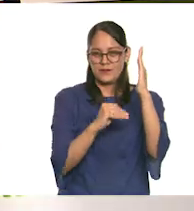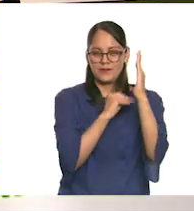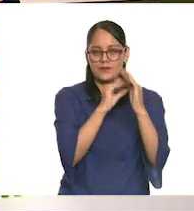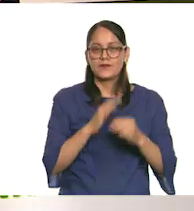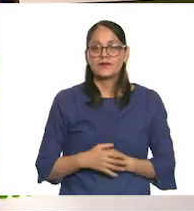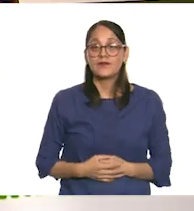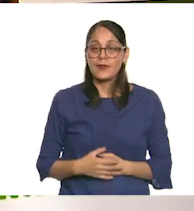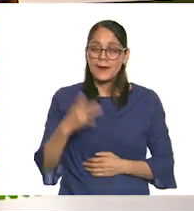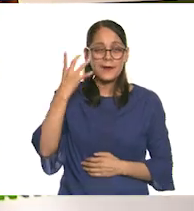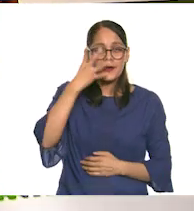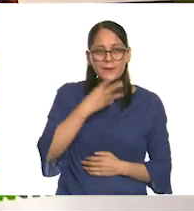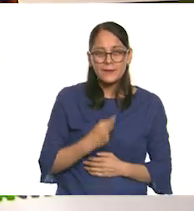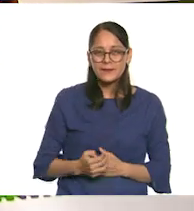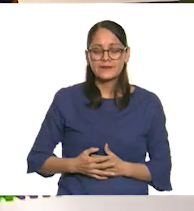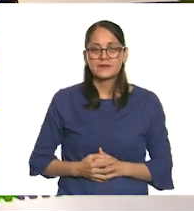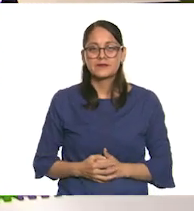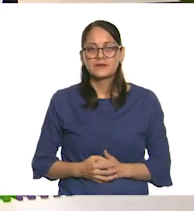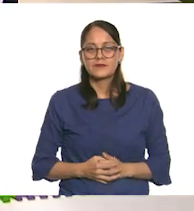Ay, qué bonito va a quedar.